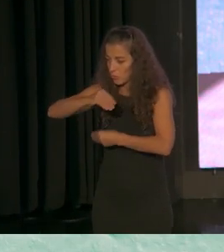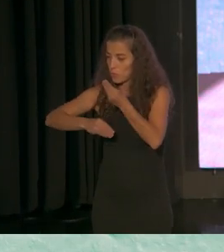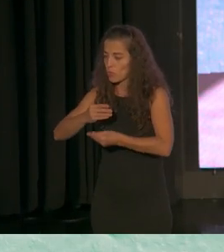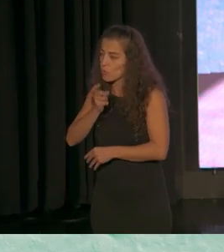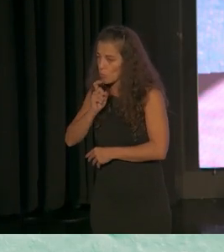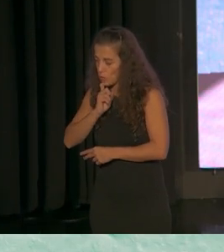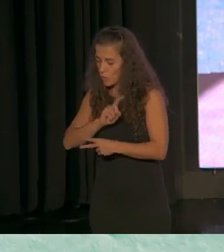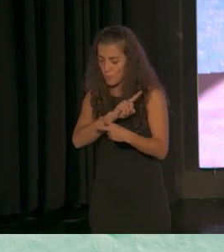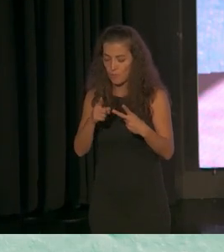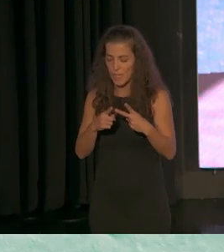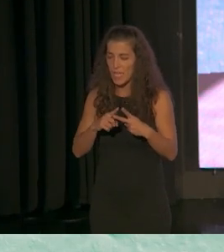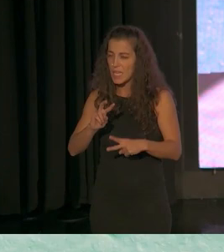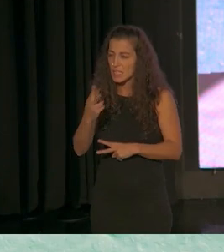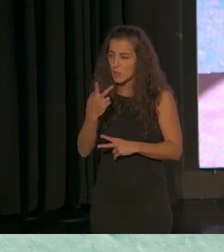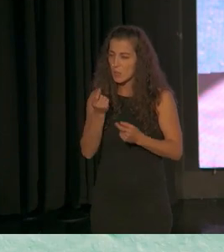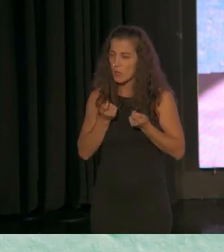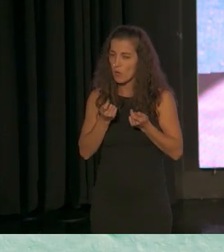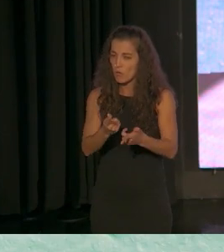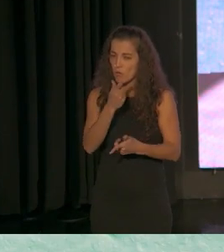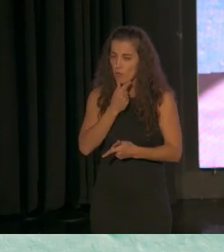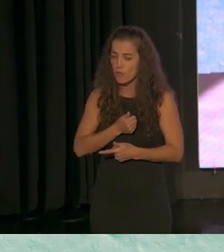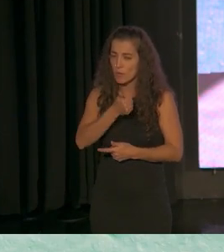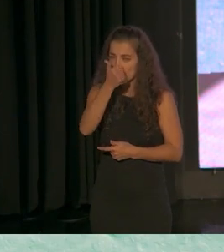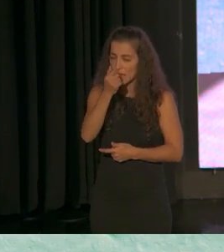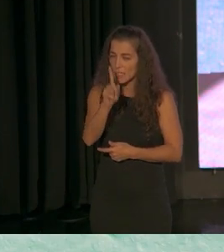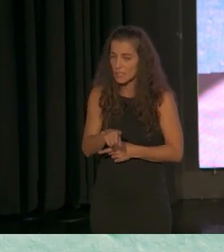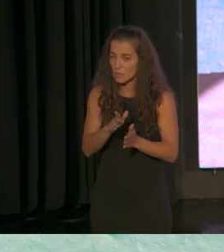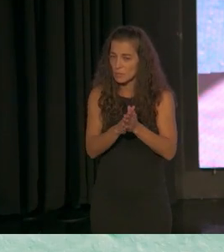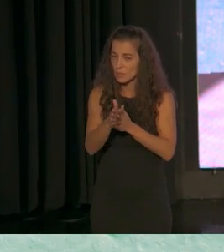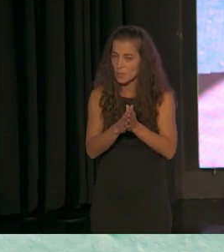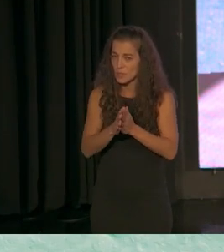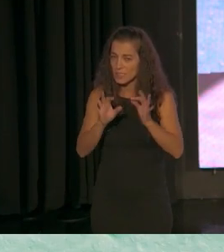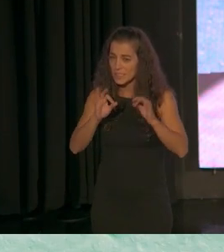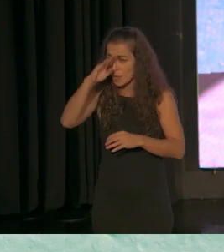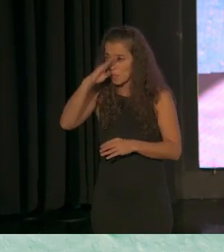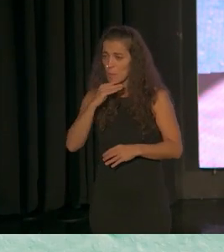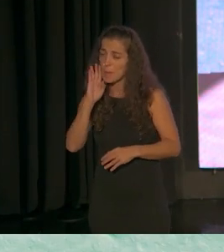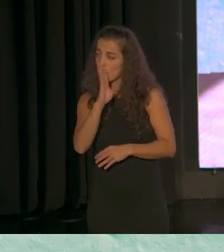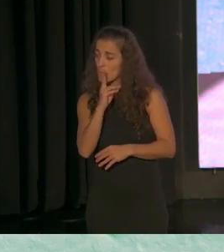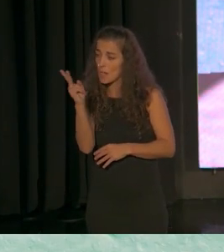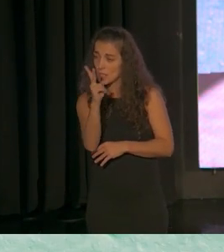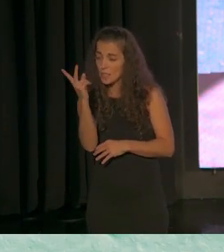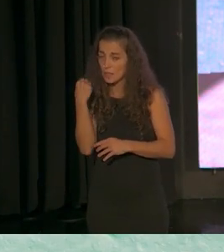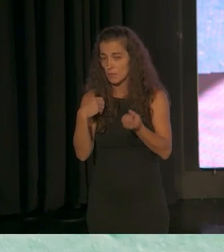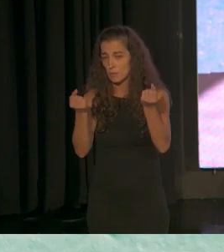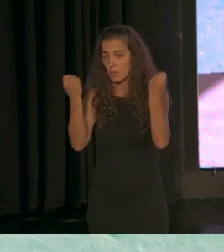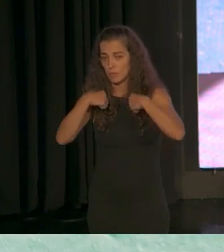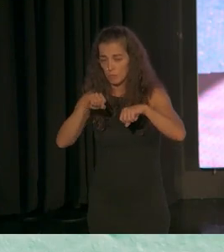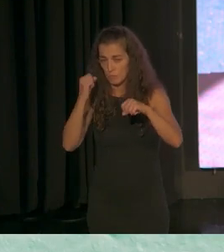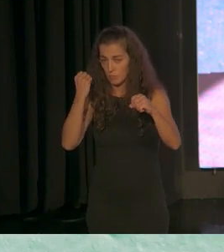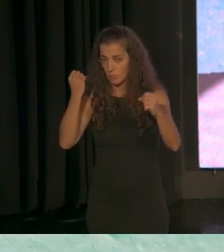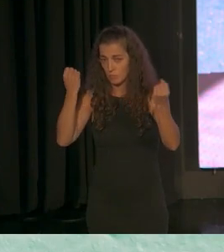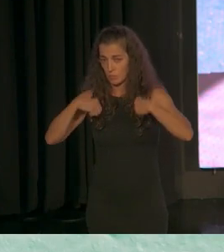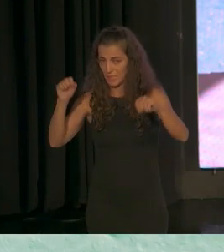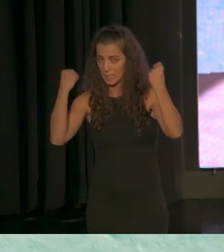componente es favorecer y promover que los padres utilicen esta práctica que hacer que los padres como